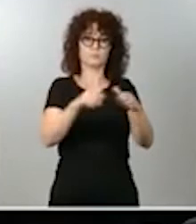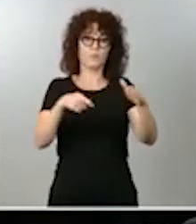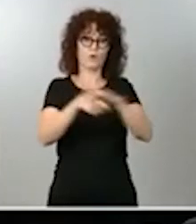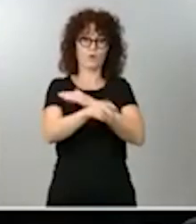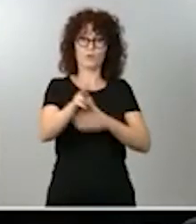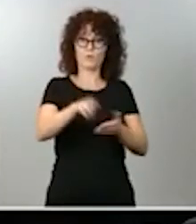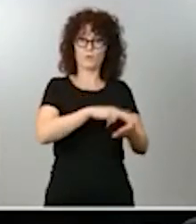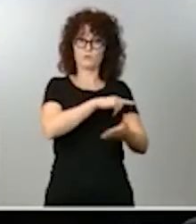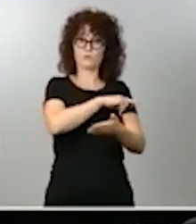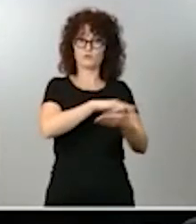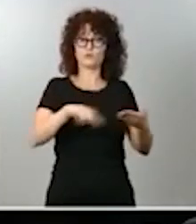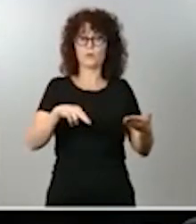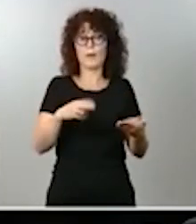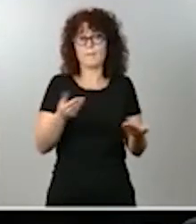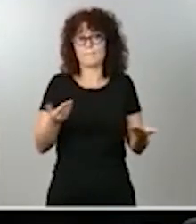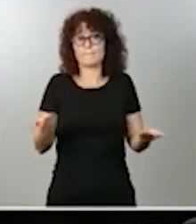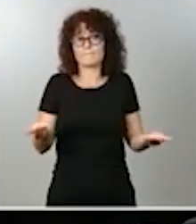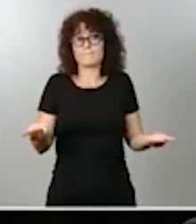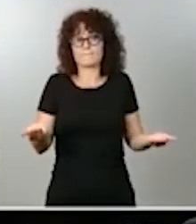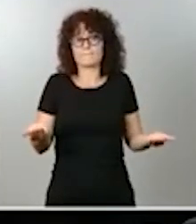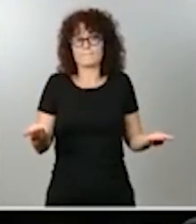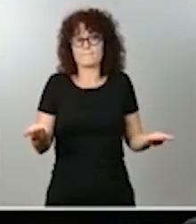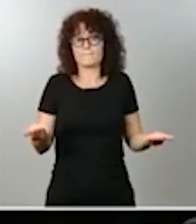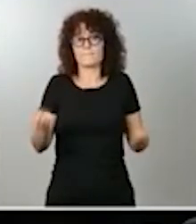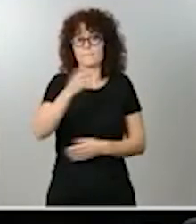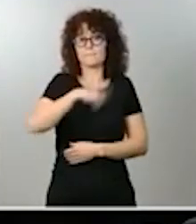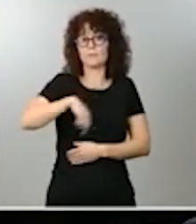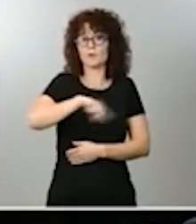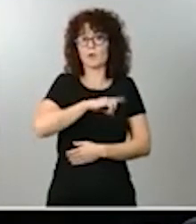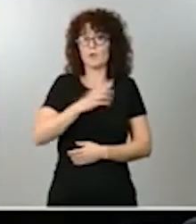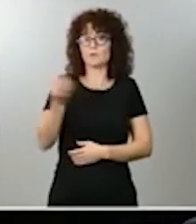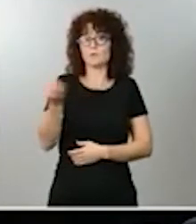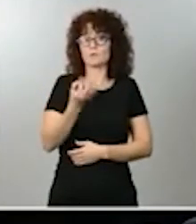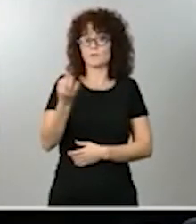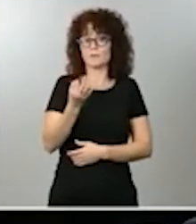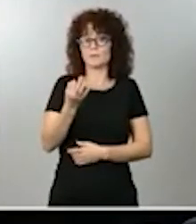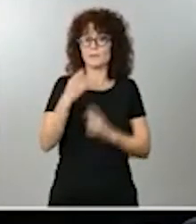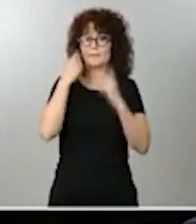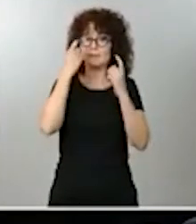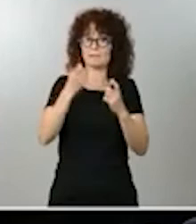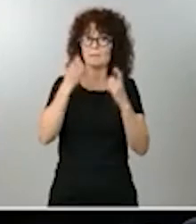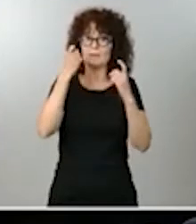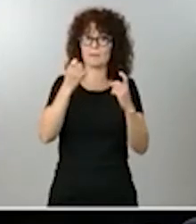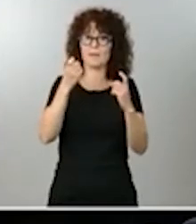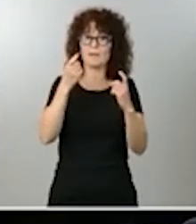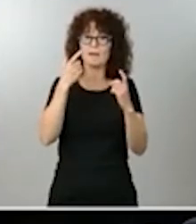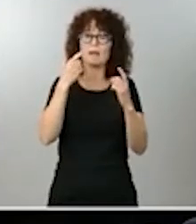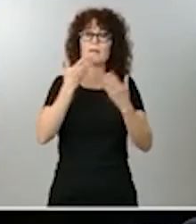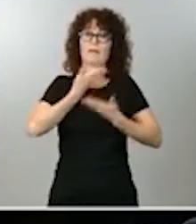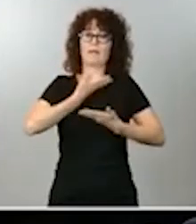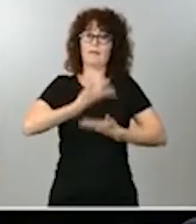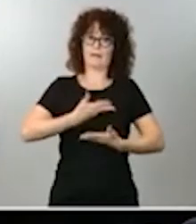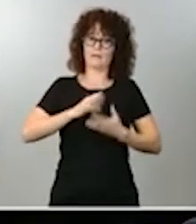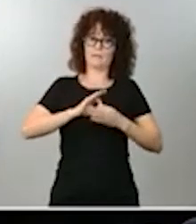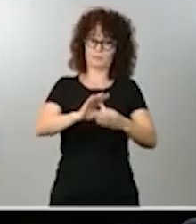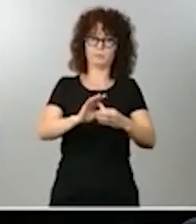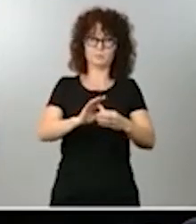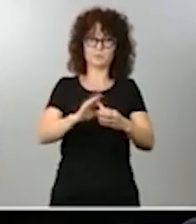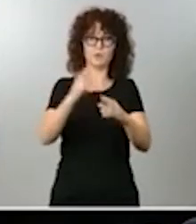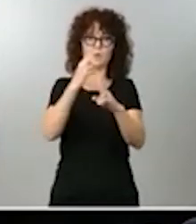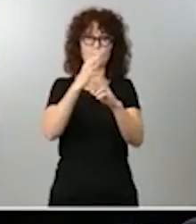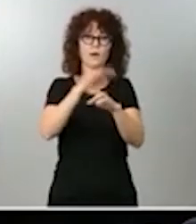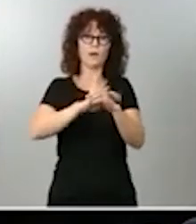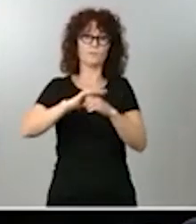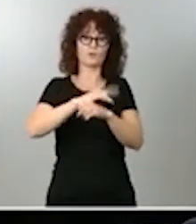Bueno, yo creo que todos deberíamos de invitar a bajar el tono político respecto a los insultos, las agresiones